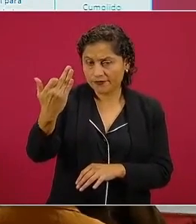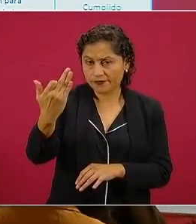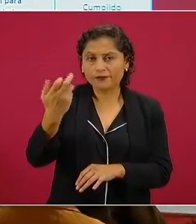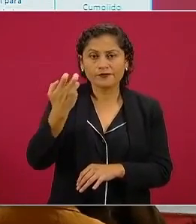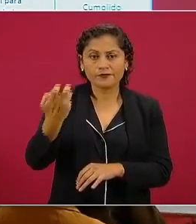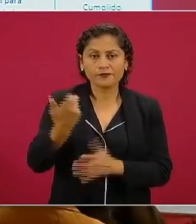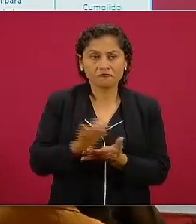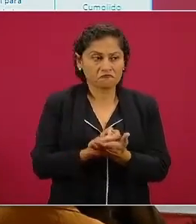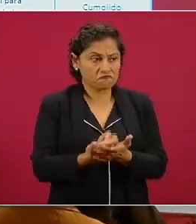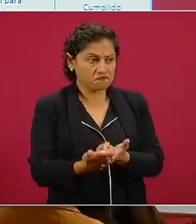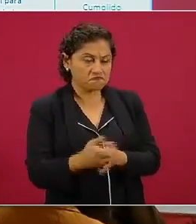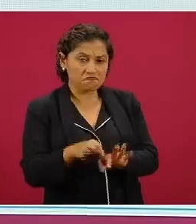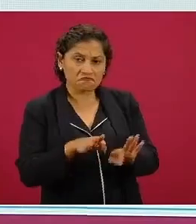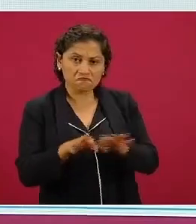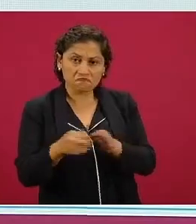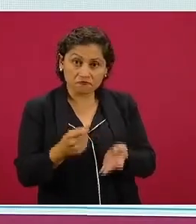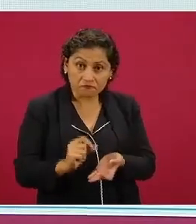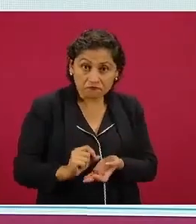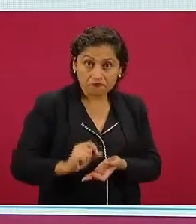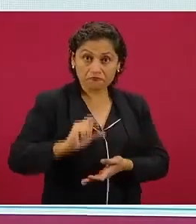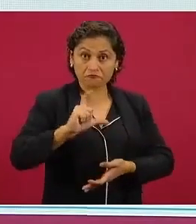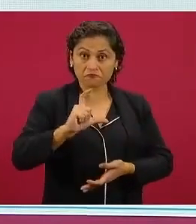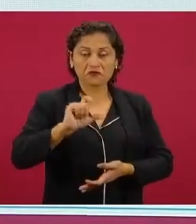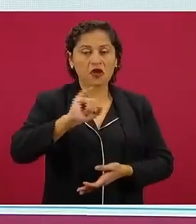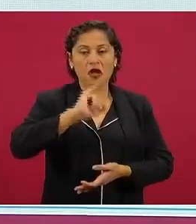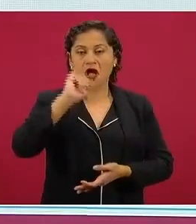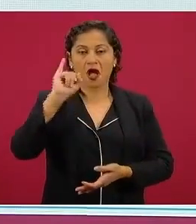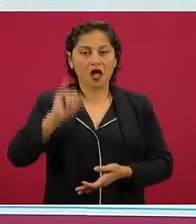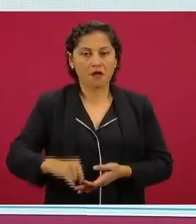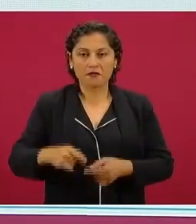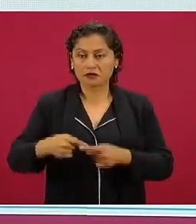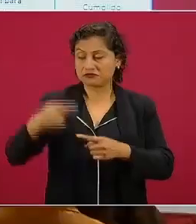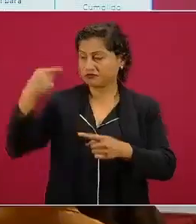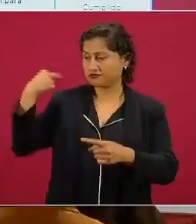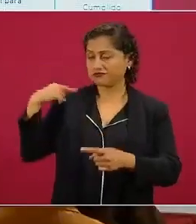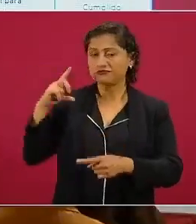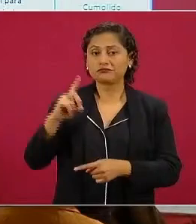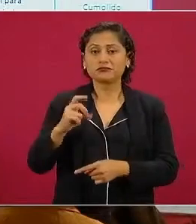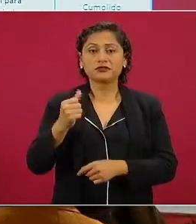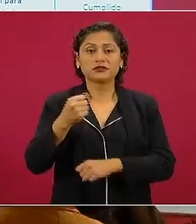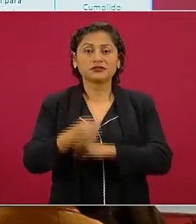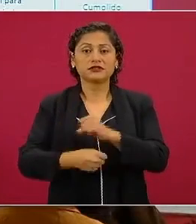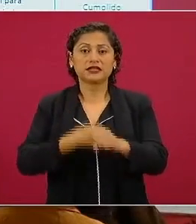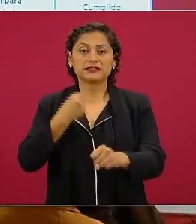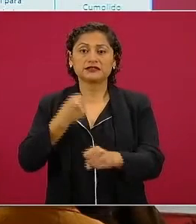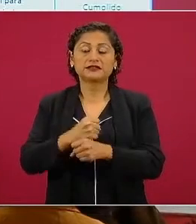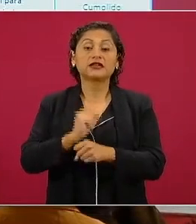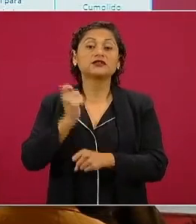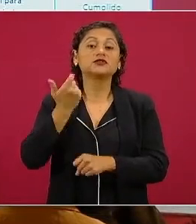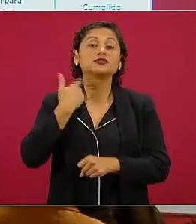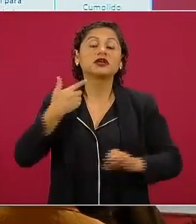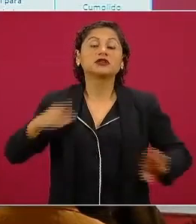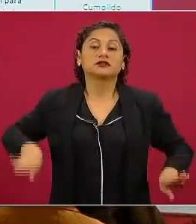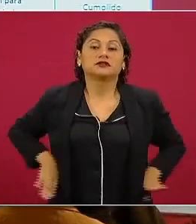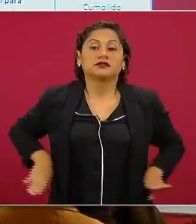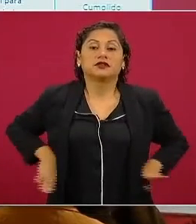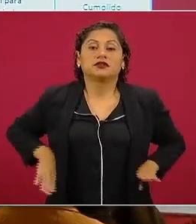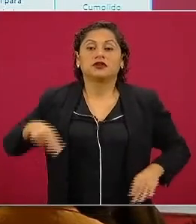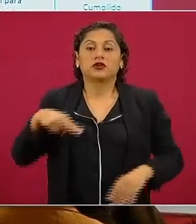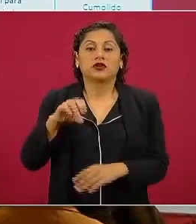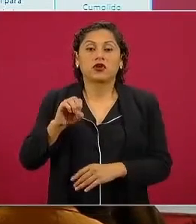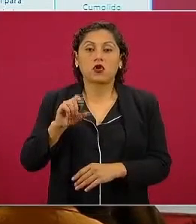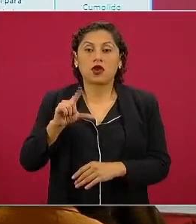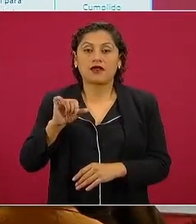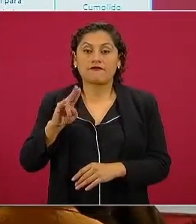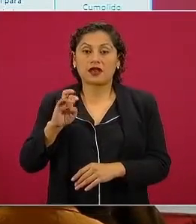el salario mínimo en 36 años de neoliberalismo nunca aumentó